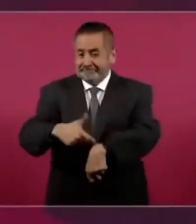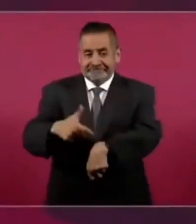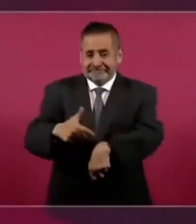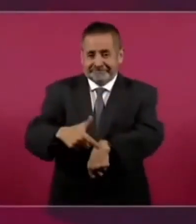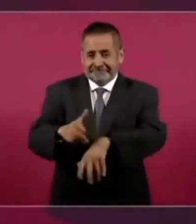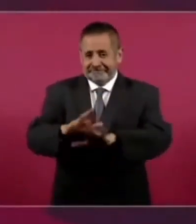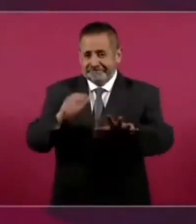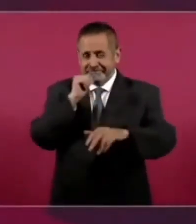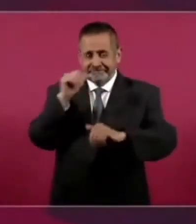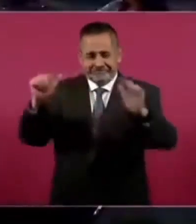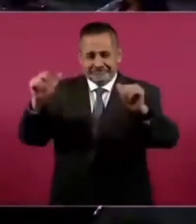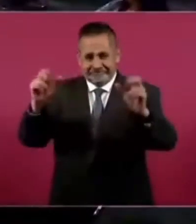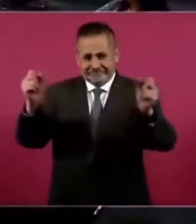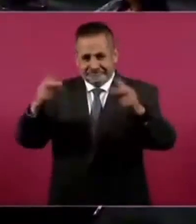tiempo. Adiós, adiós.